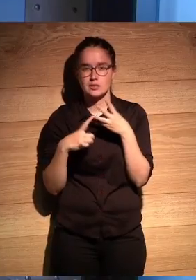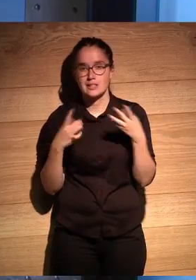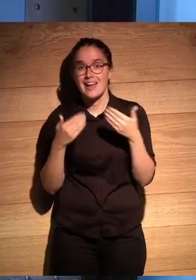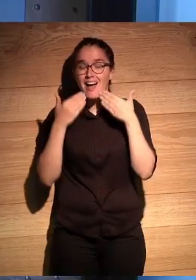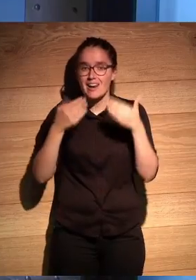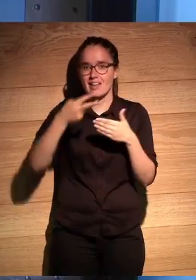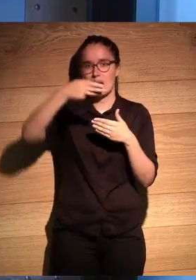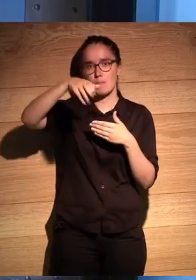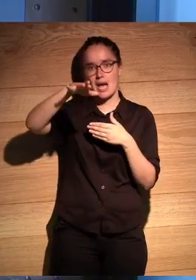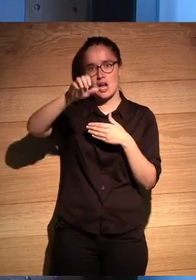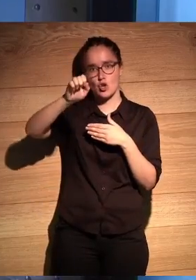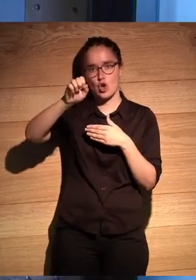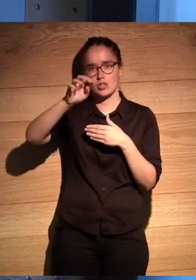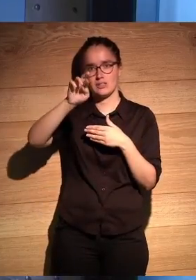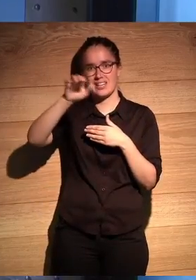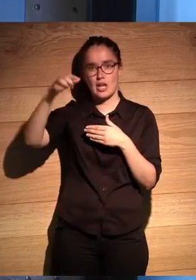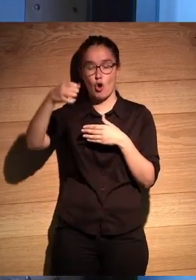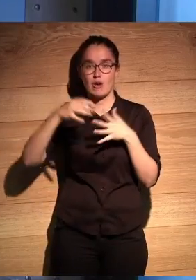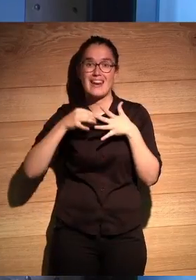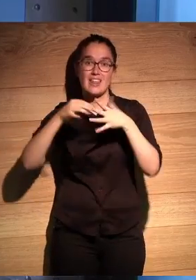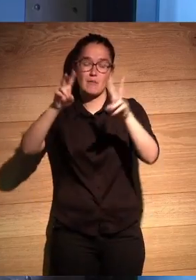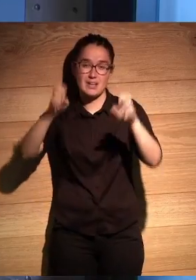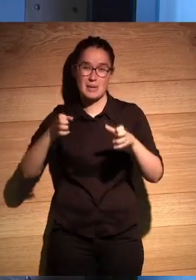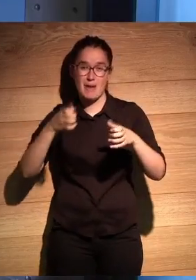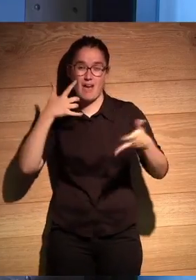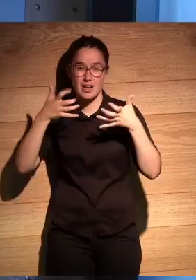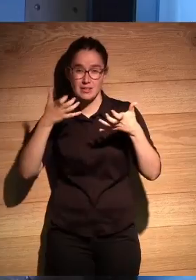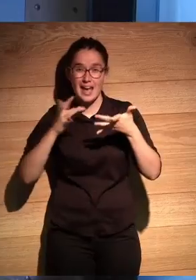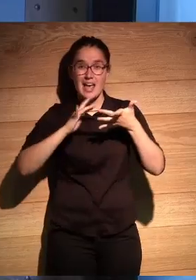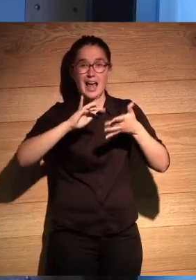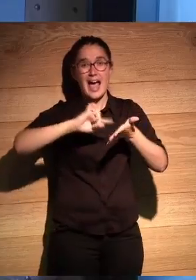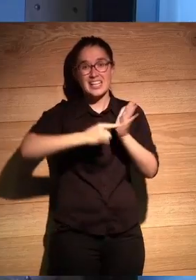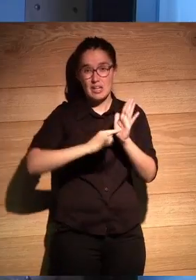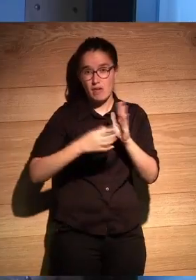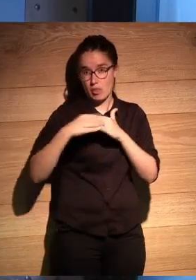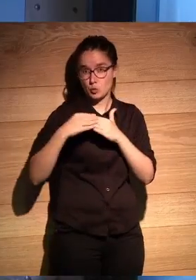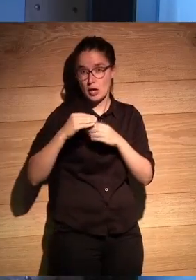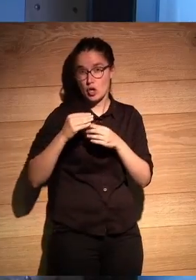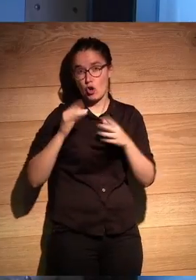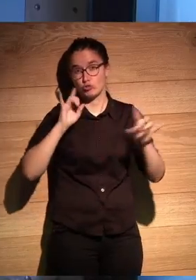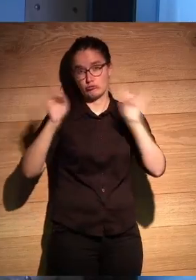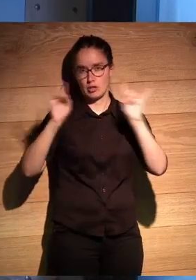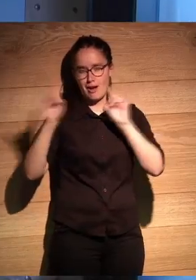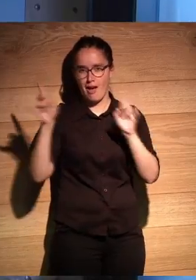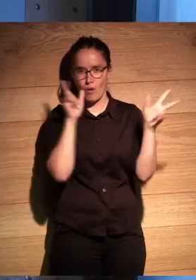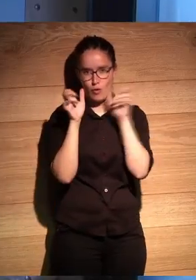gracias a Mario Trigo, que lideraba la parte de dirección de arte, definimos la interfaz de usuario y los efectos sonoros.